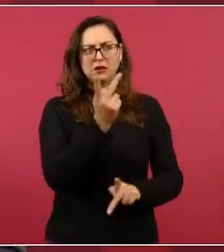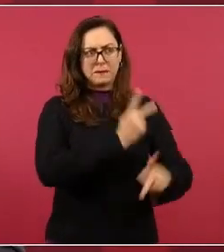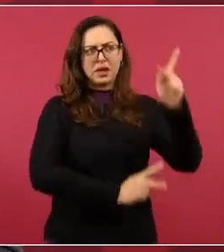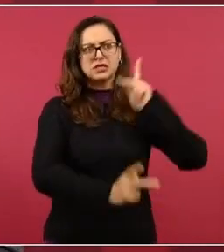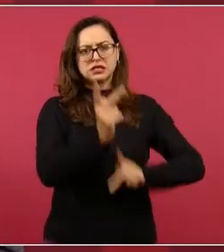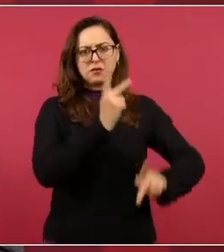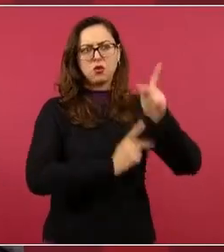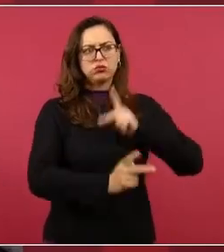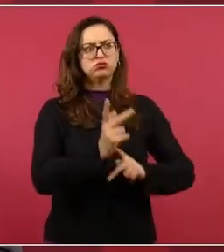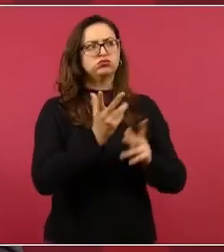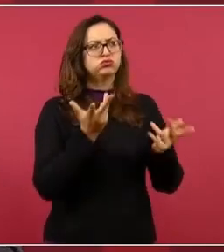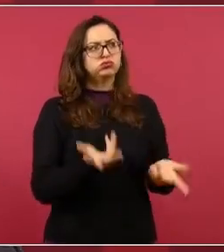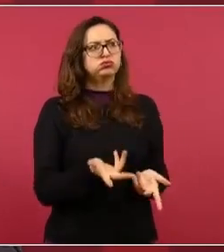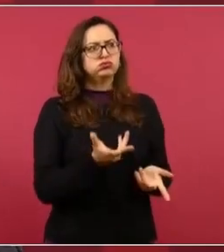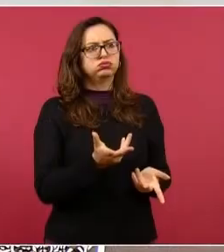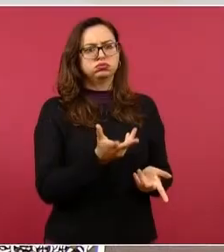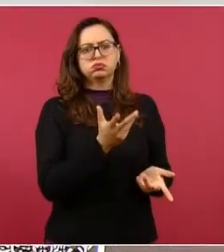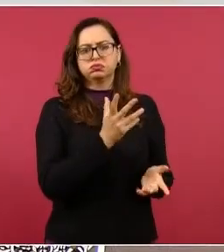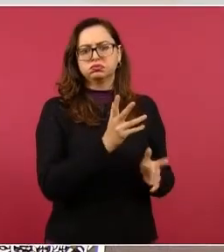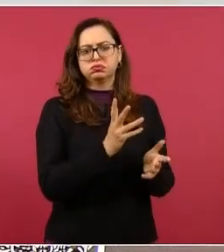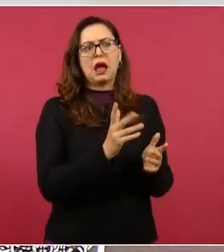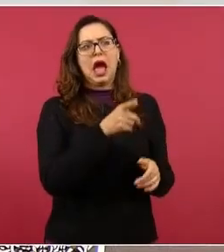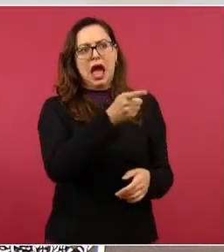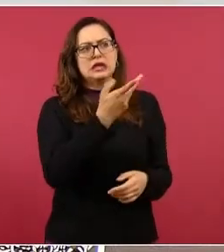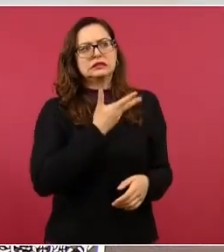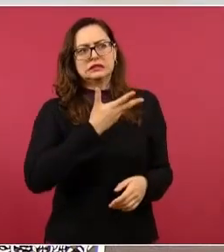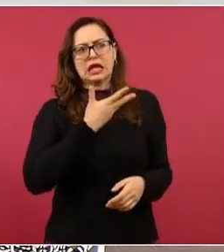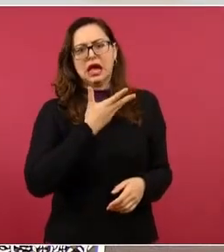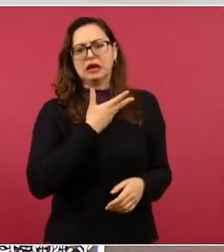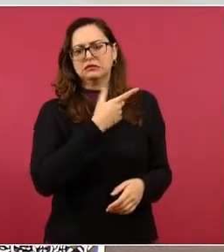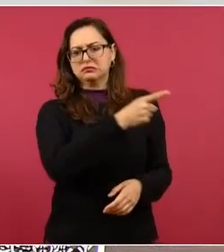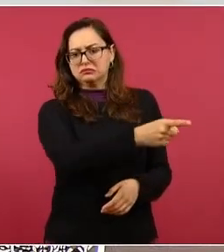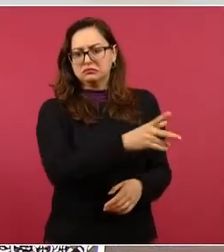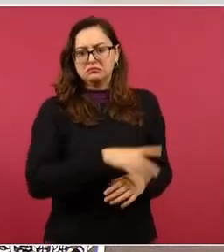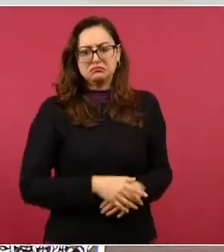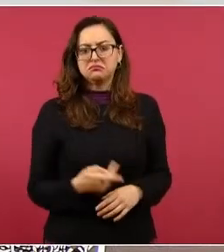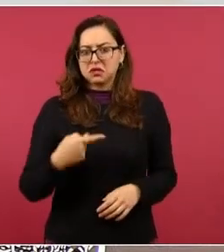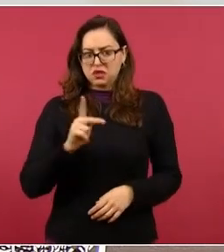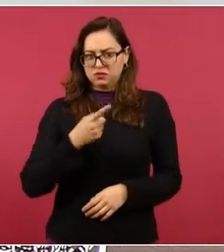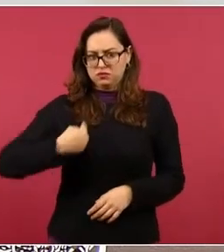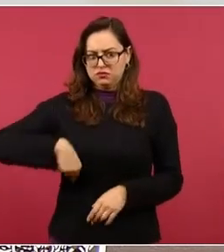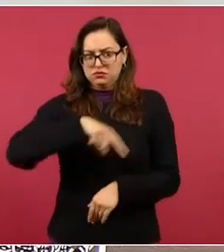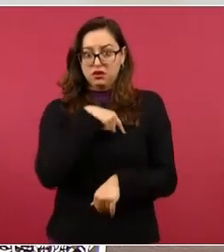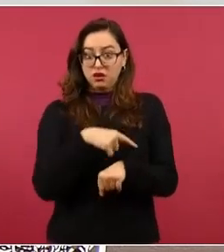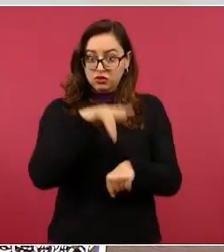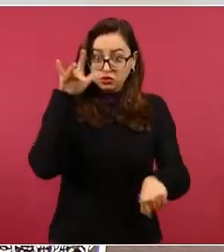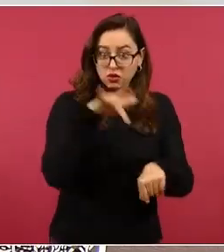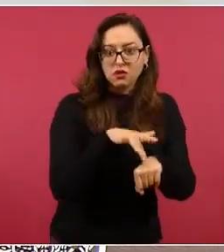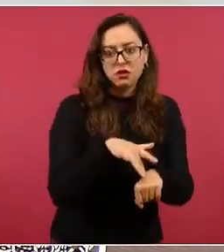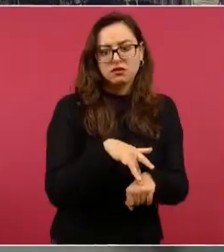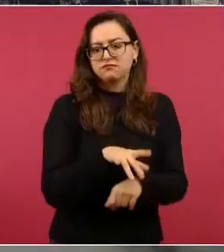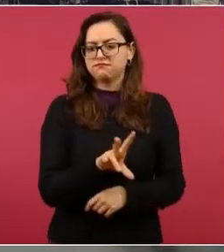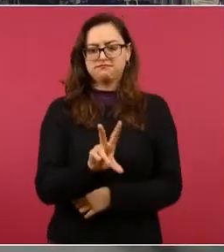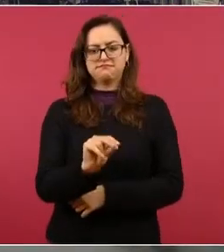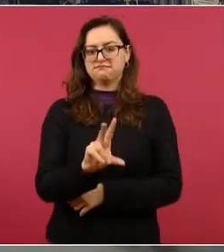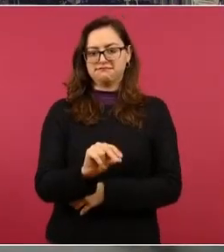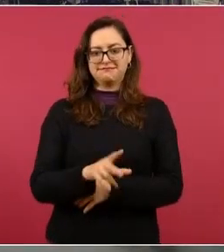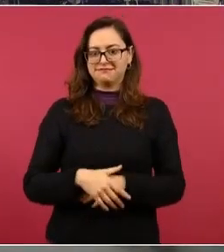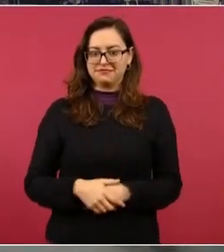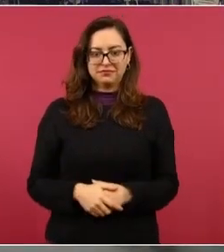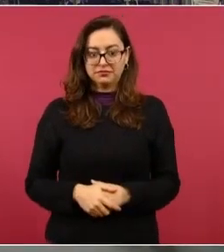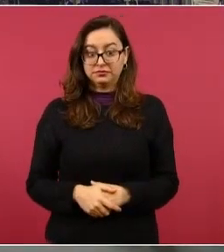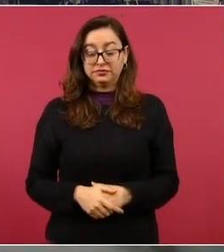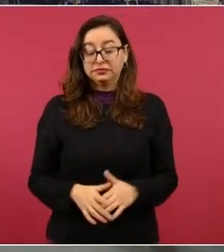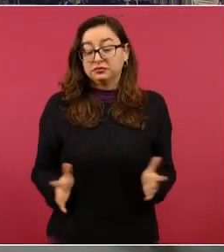desde hace algún tiempo y no se usa. si se